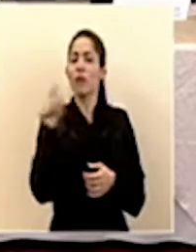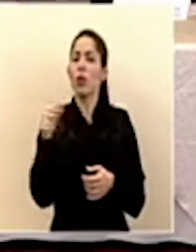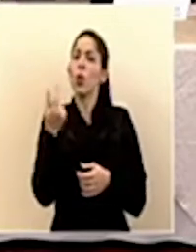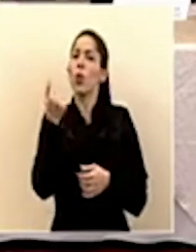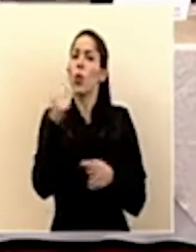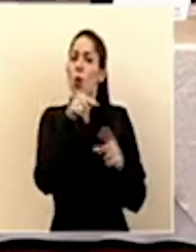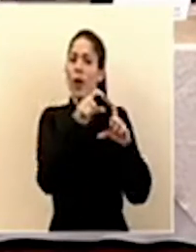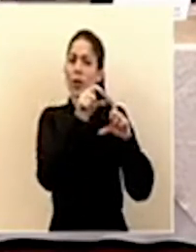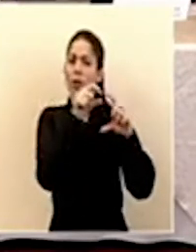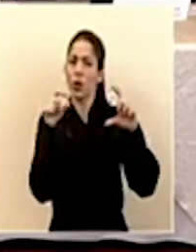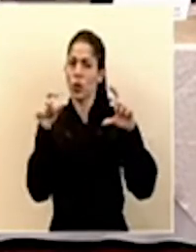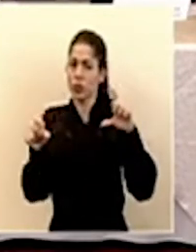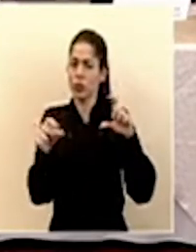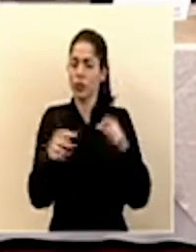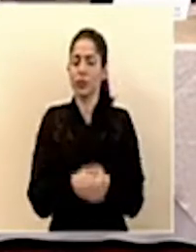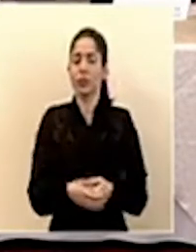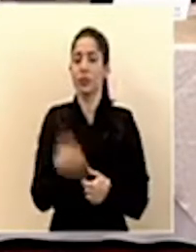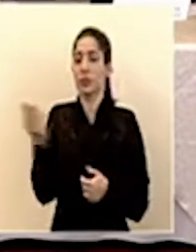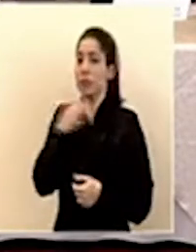Señor Ministro de Hacienda,